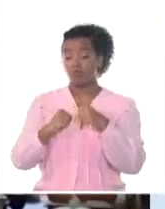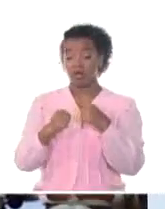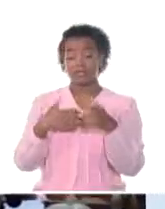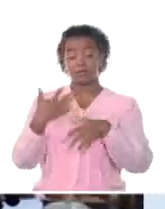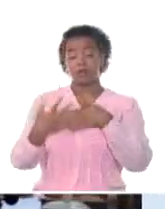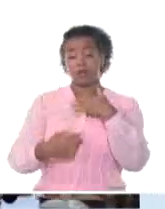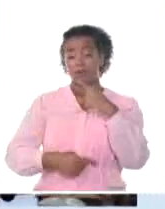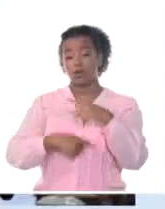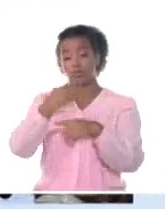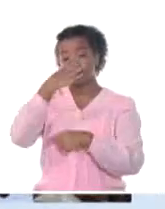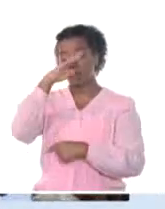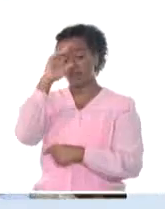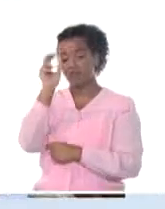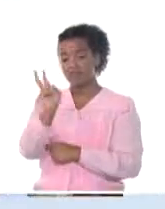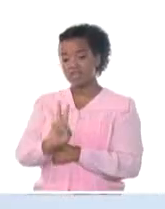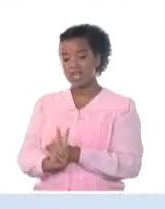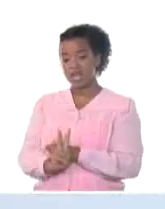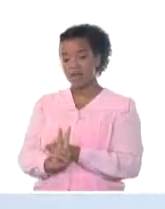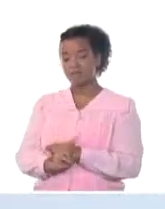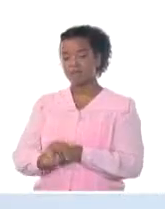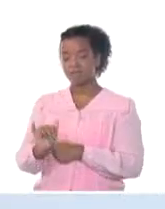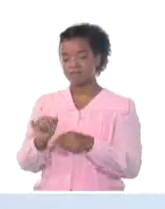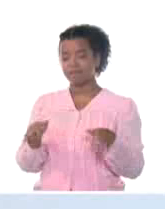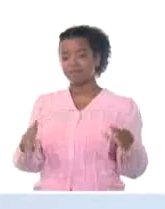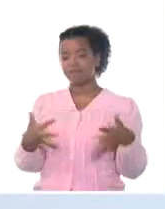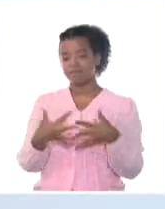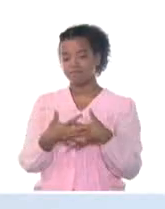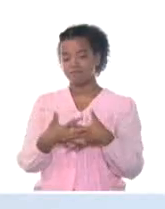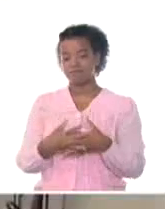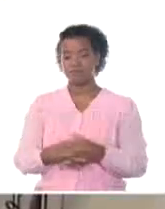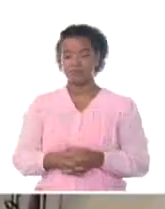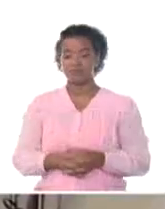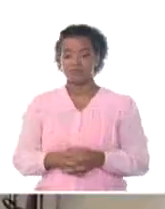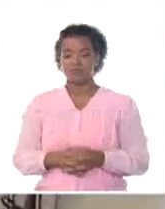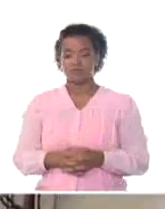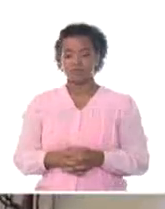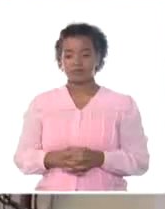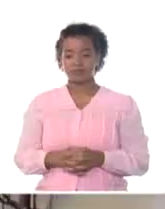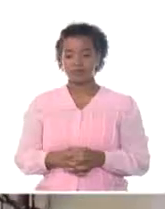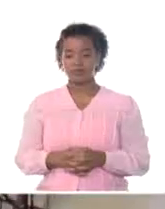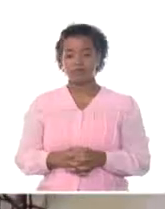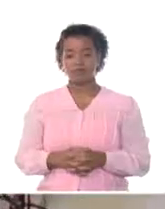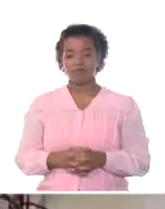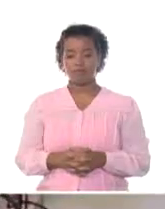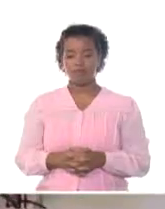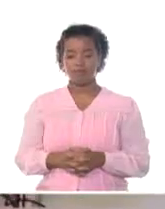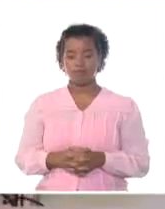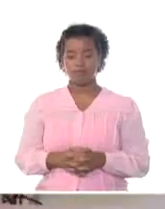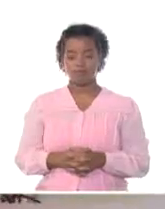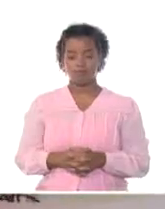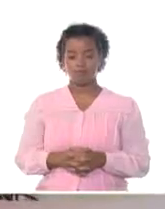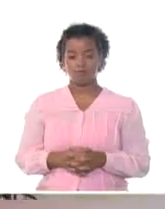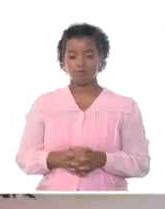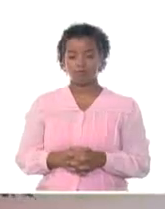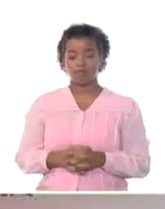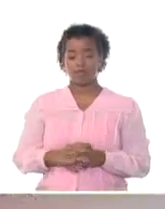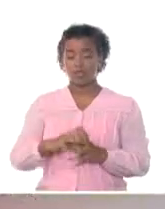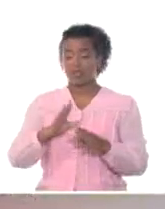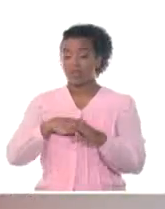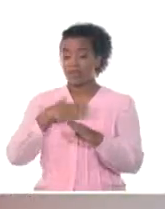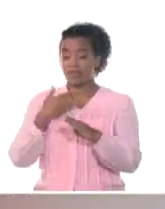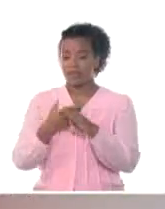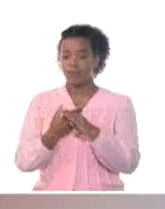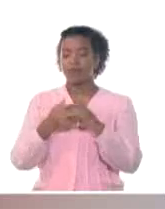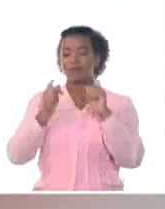contra Cuba, Vietnam cierra filas junto a nosotros. Fin de la cita, así lo expresó Morales Ojeda. Más tarde, sostuvo un